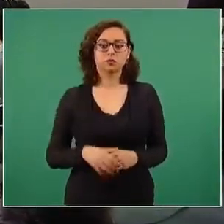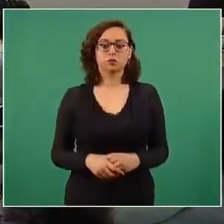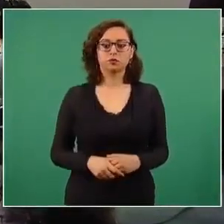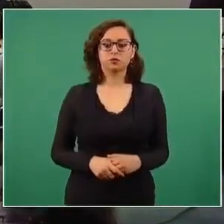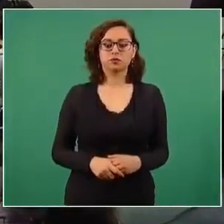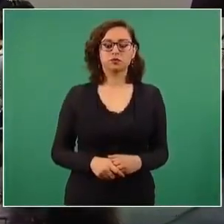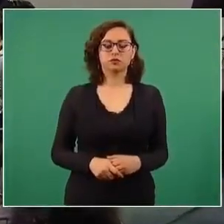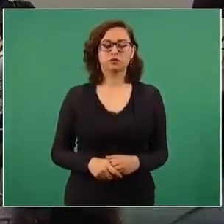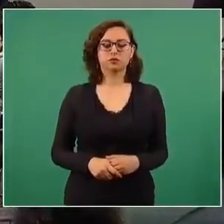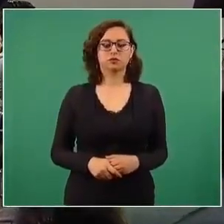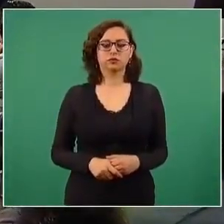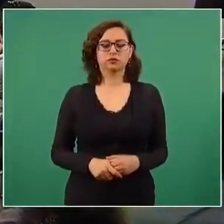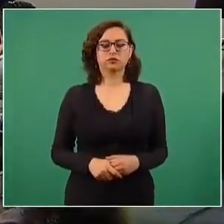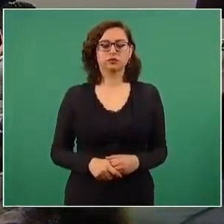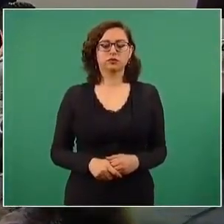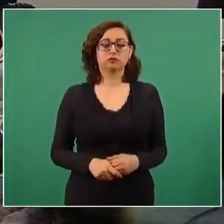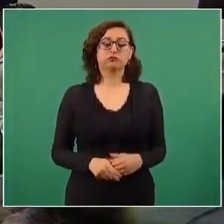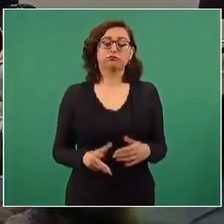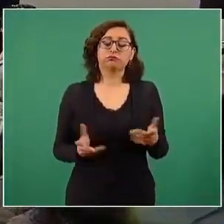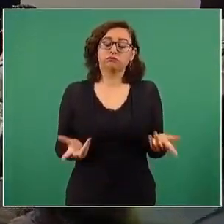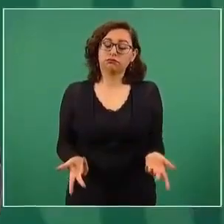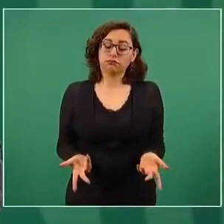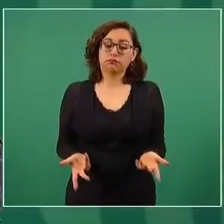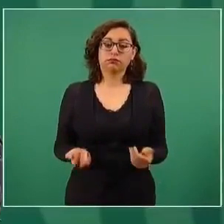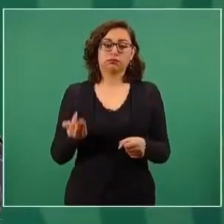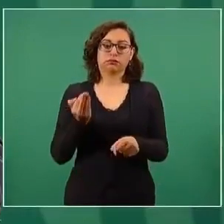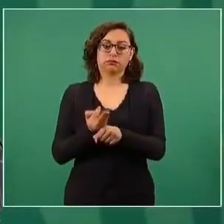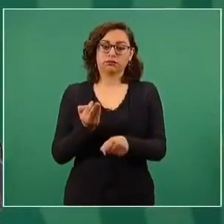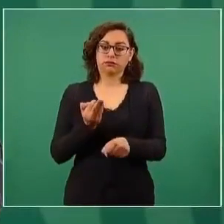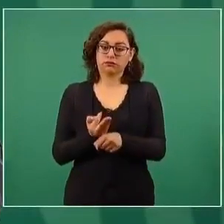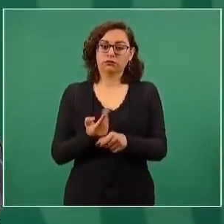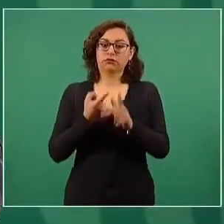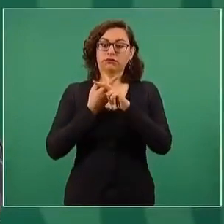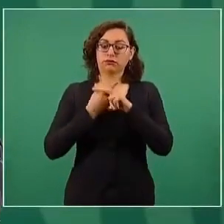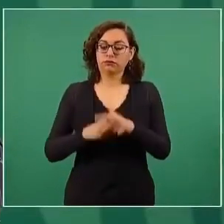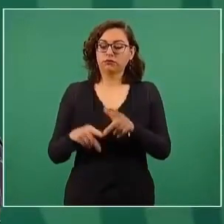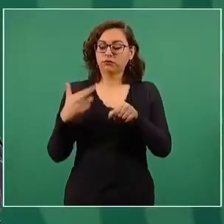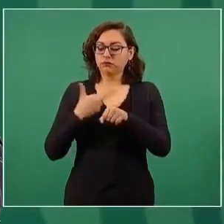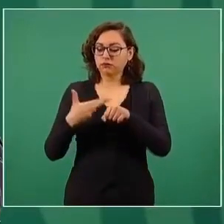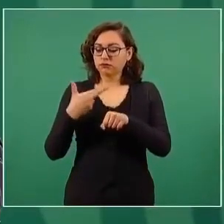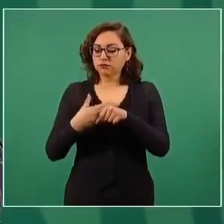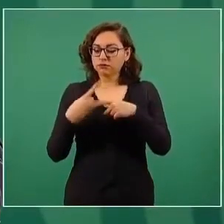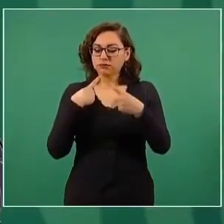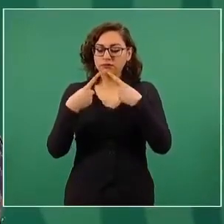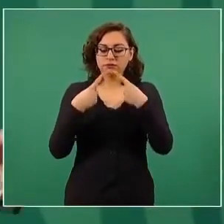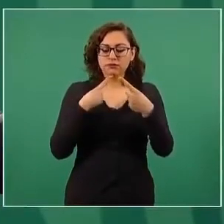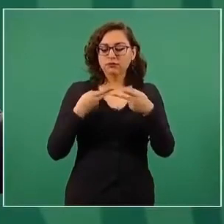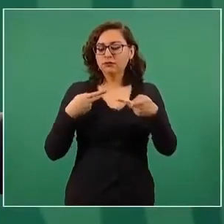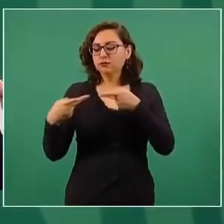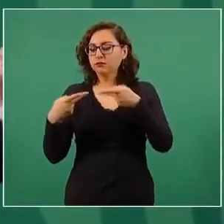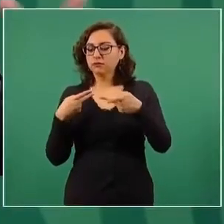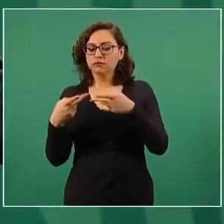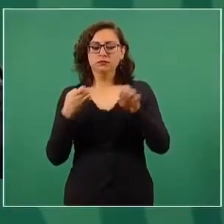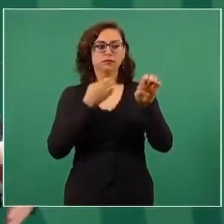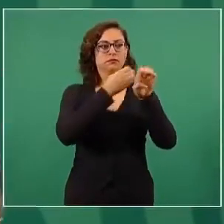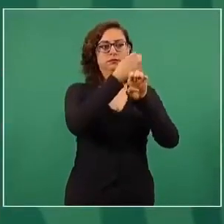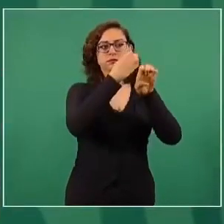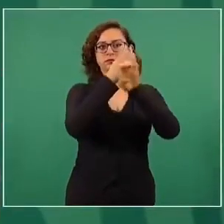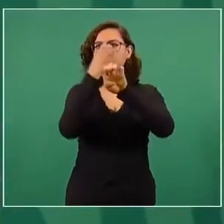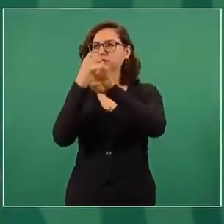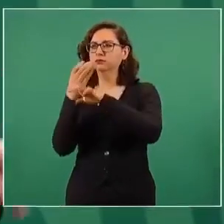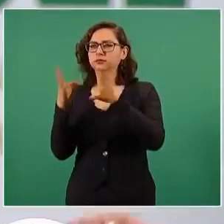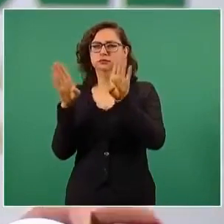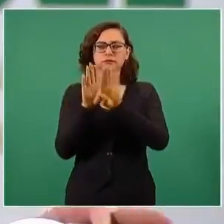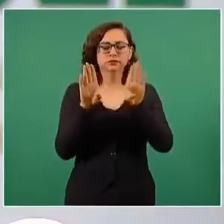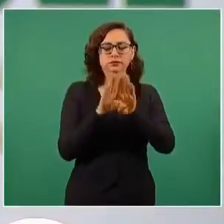Igual eso lo estaremos, justo estamos ahora en las conversaciones con todas las entidades federativas en las